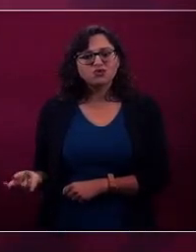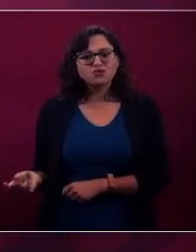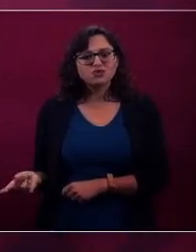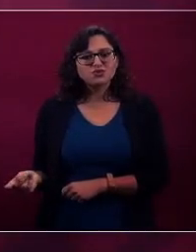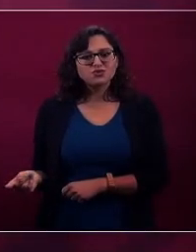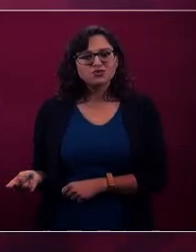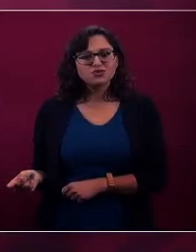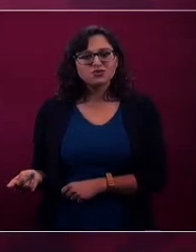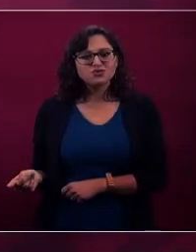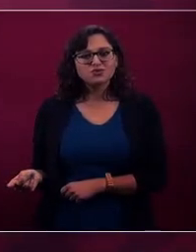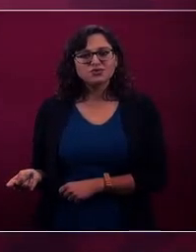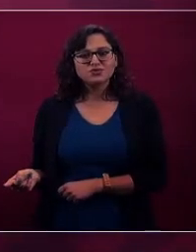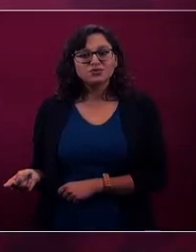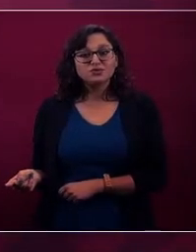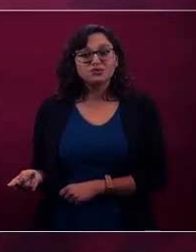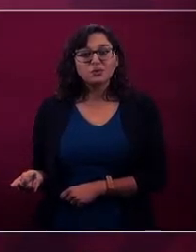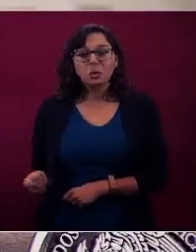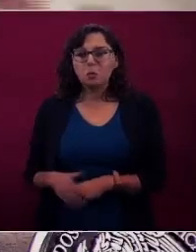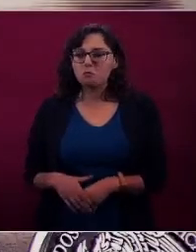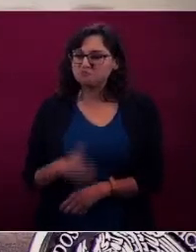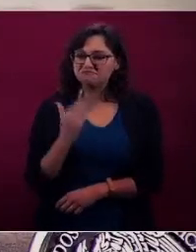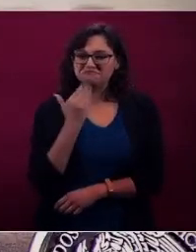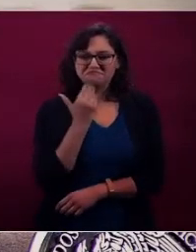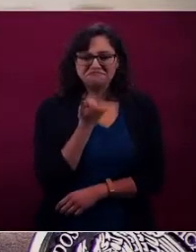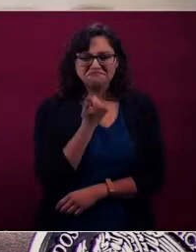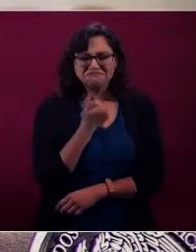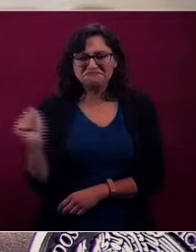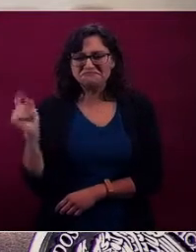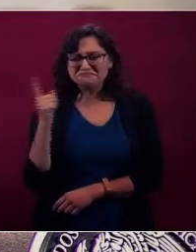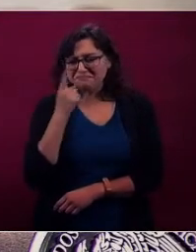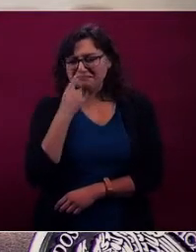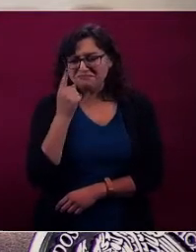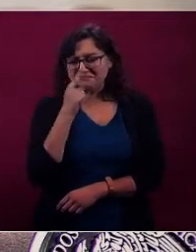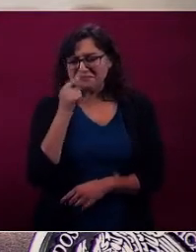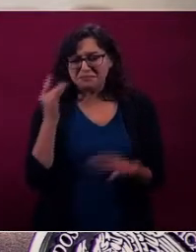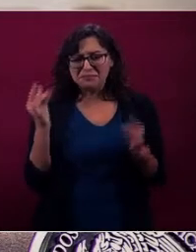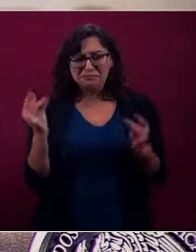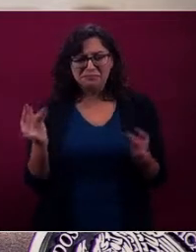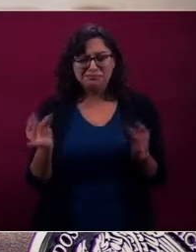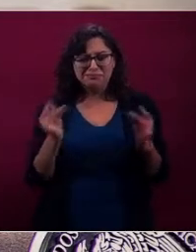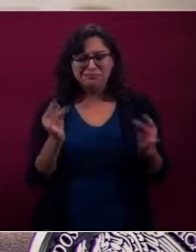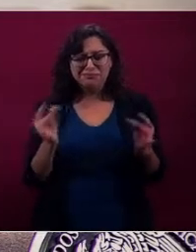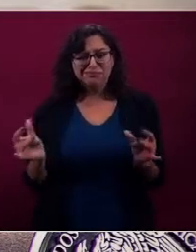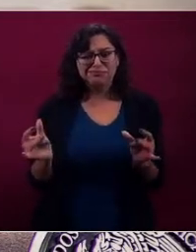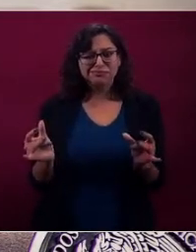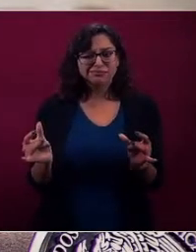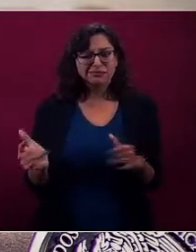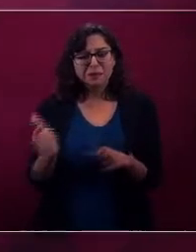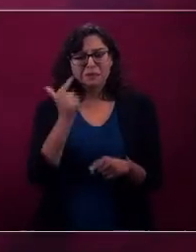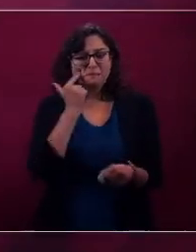que eran de lo mejor para detectar